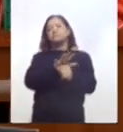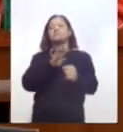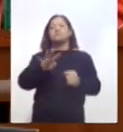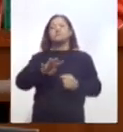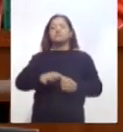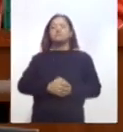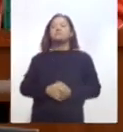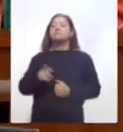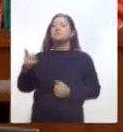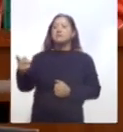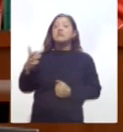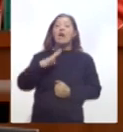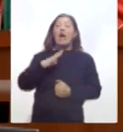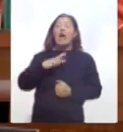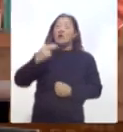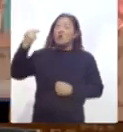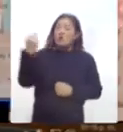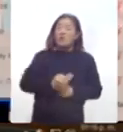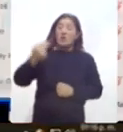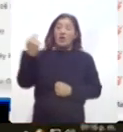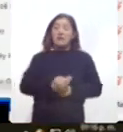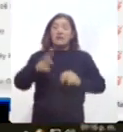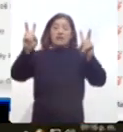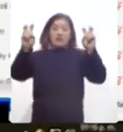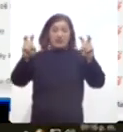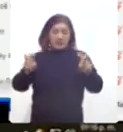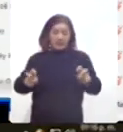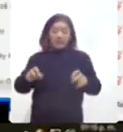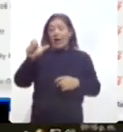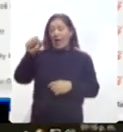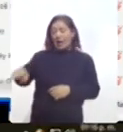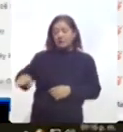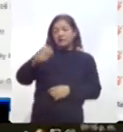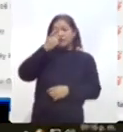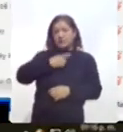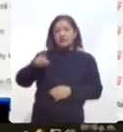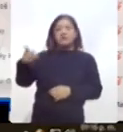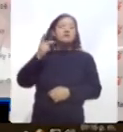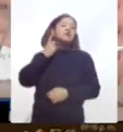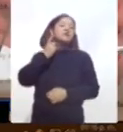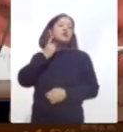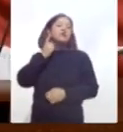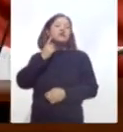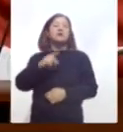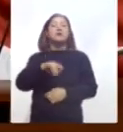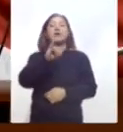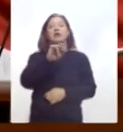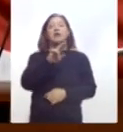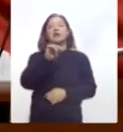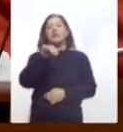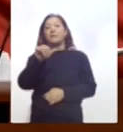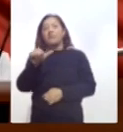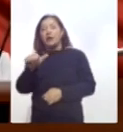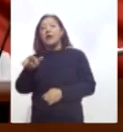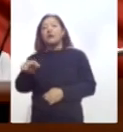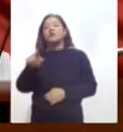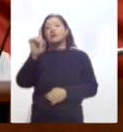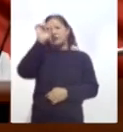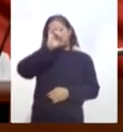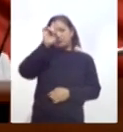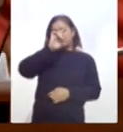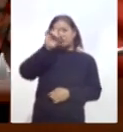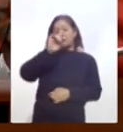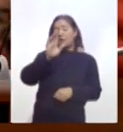aquellos asuntos que considera urgente. Así lo detalló la diputada local Irma Jordana Garay a través de una sesión extraordinaria que